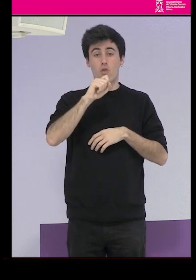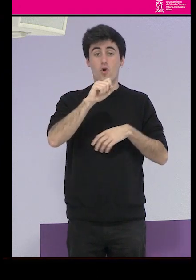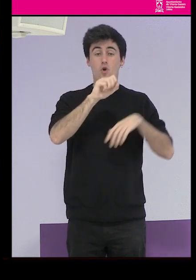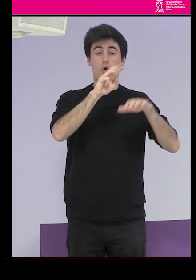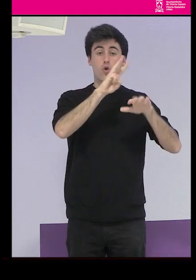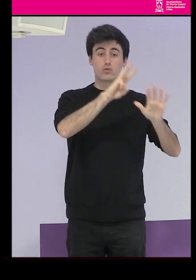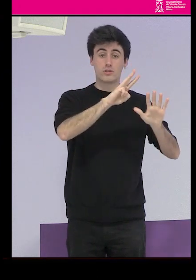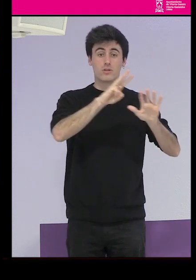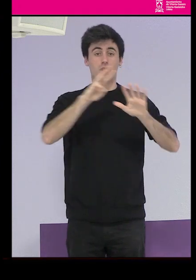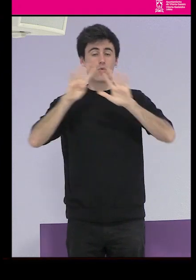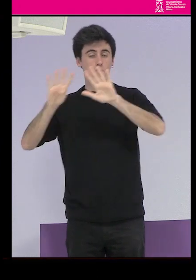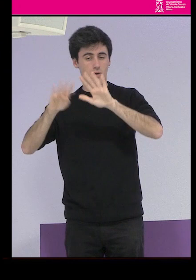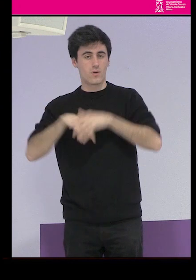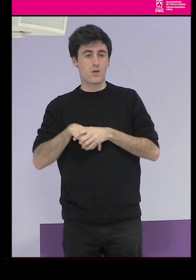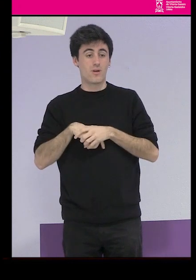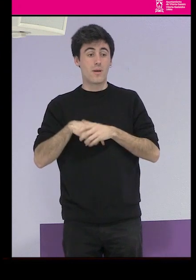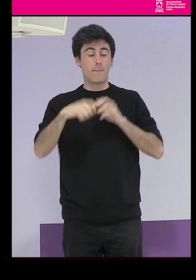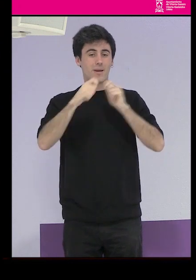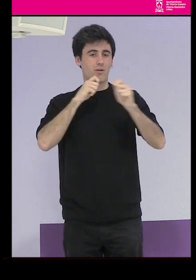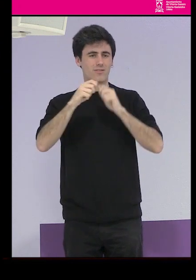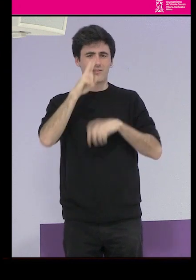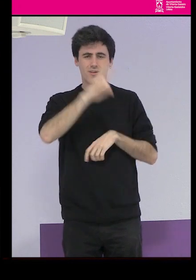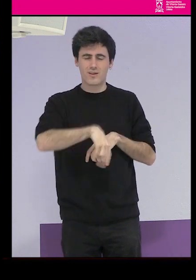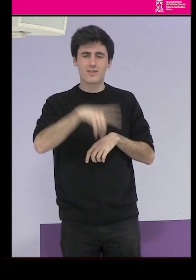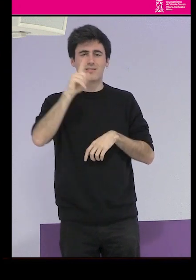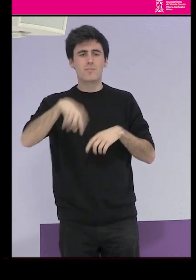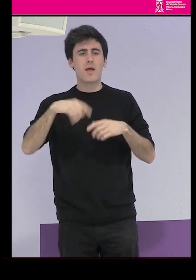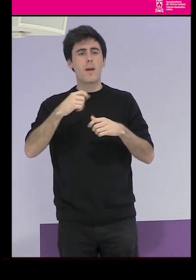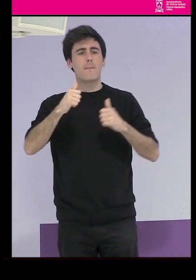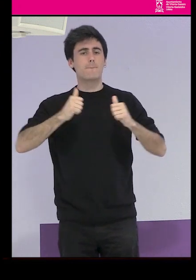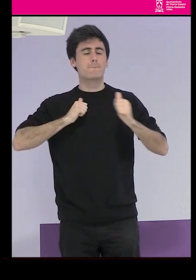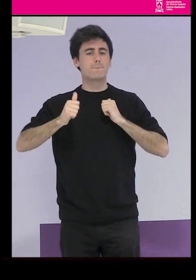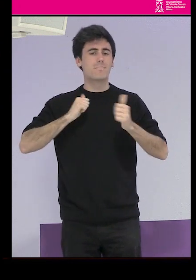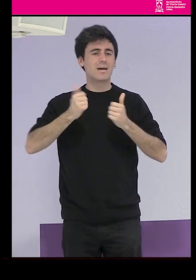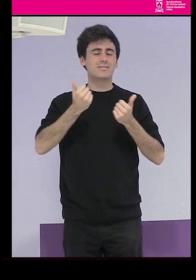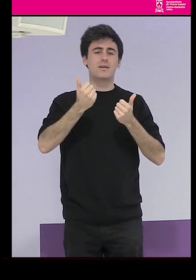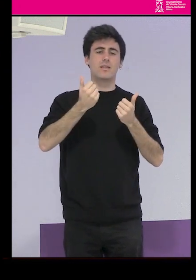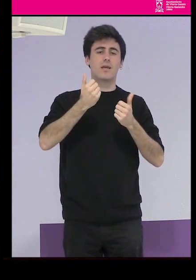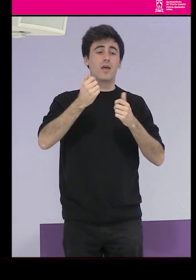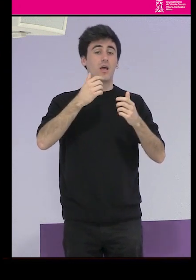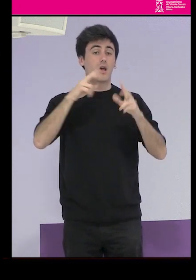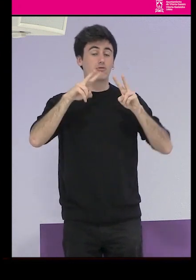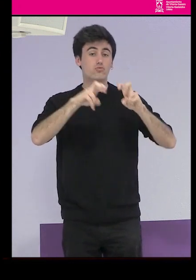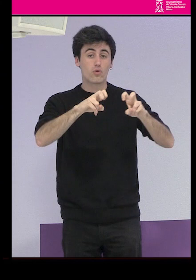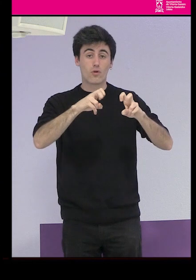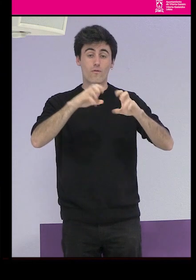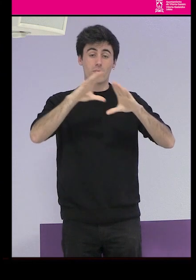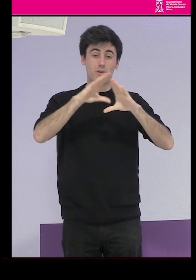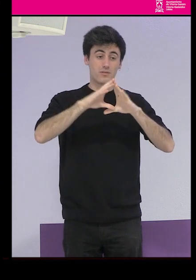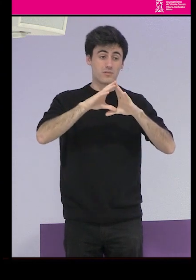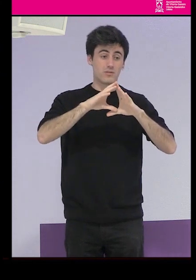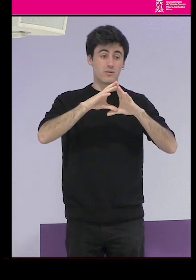Es periodista, estudió un máster de estudios feministas y de género y otro de periodismo digital.